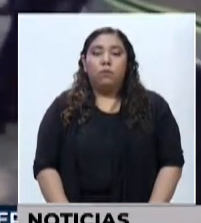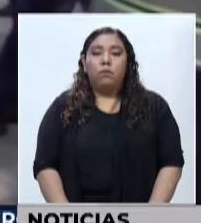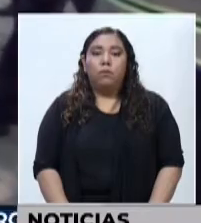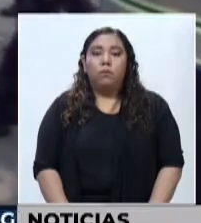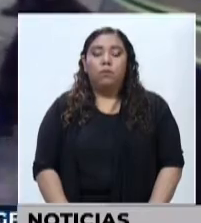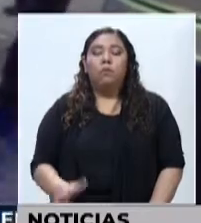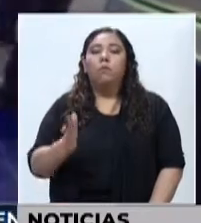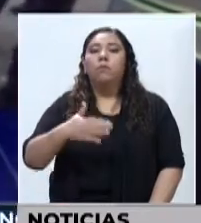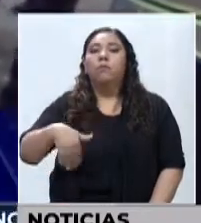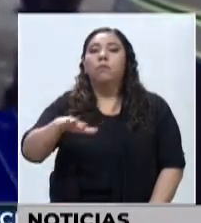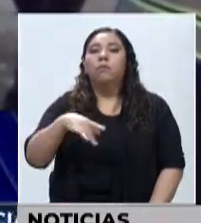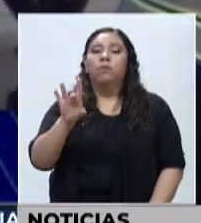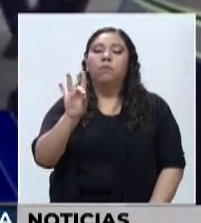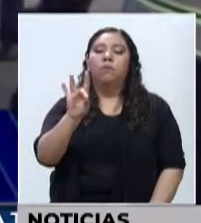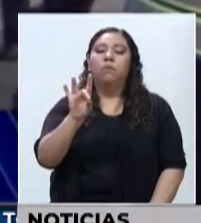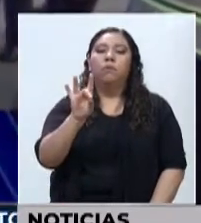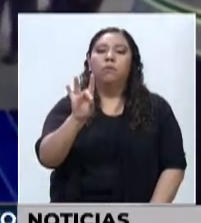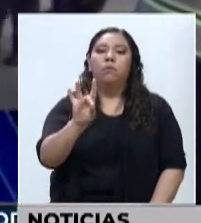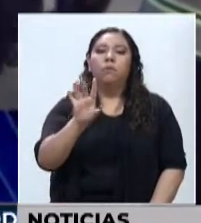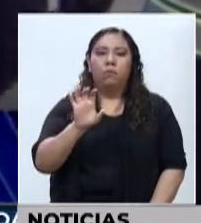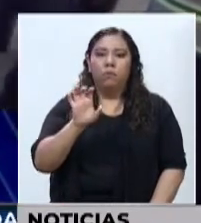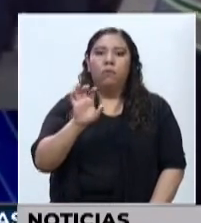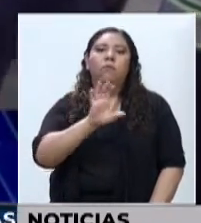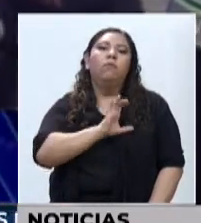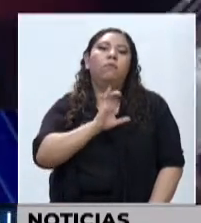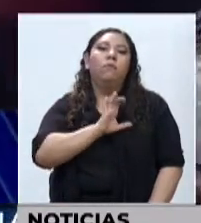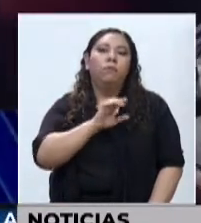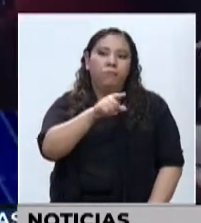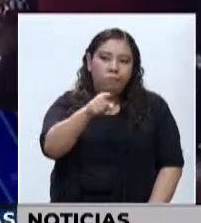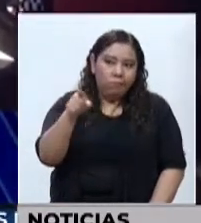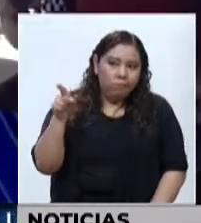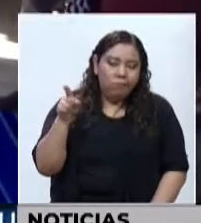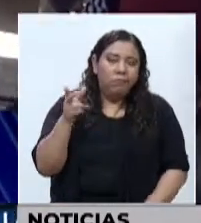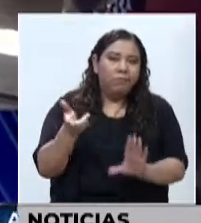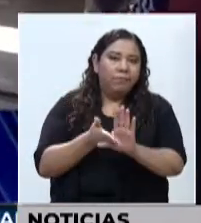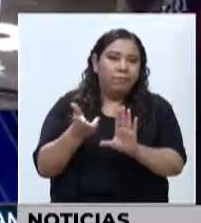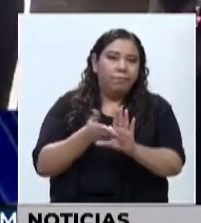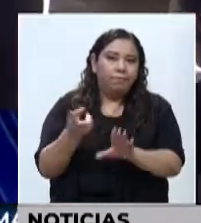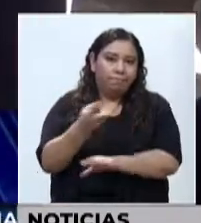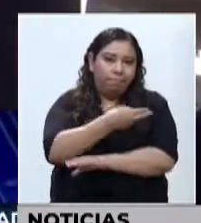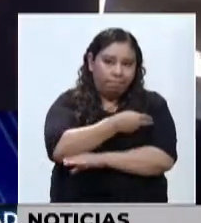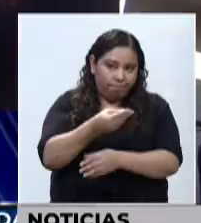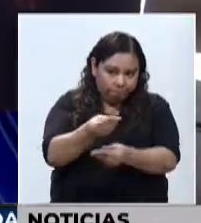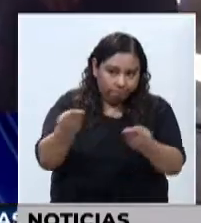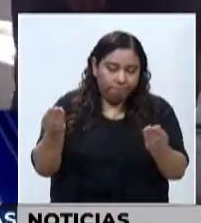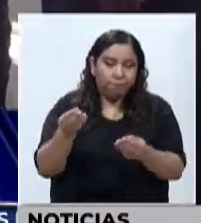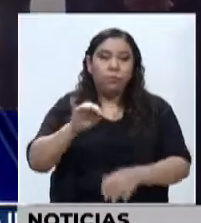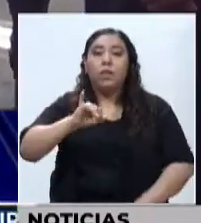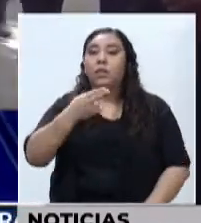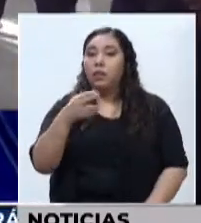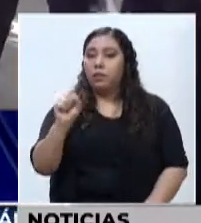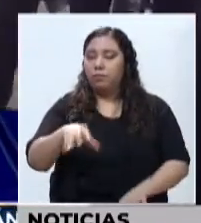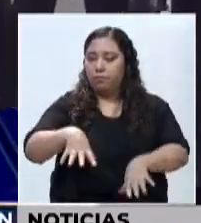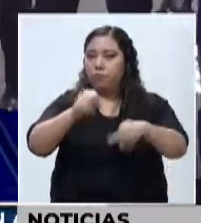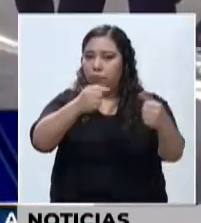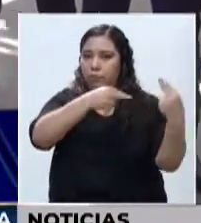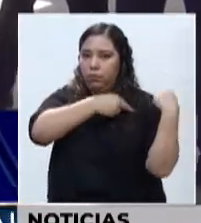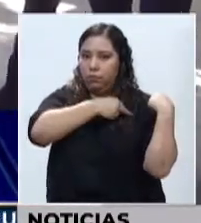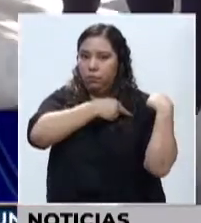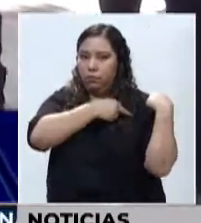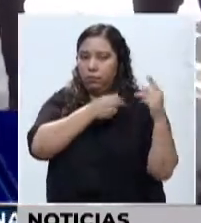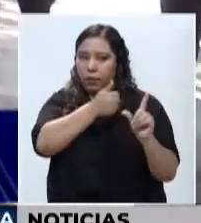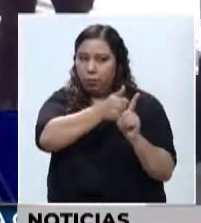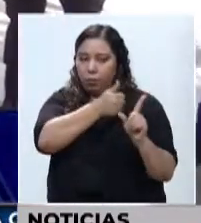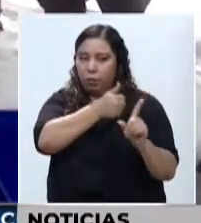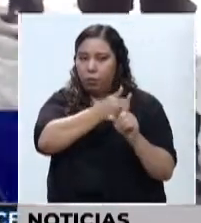Cerca de 800 policías serán vacunados en la ciudad de Choluteca contra el COVID-19 por parte del Instituto Hondureño de